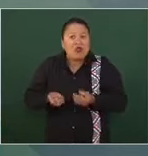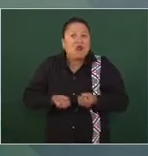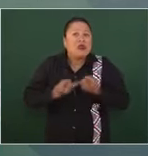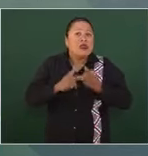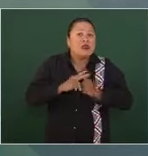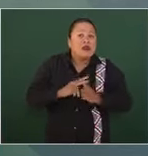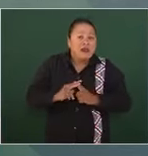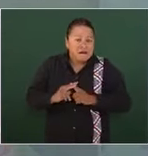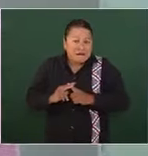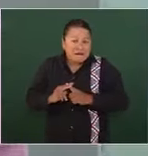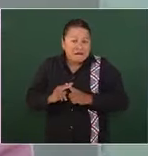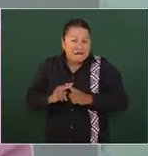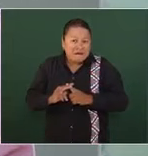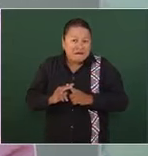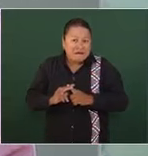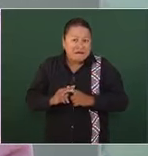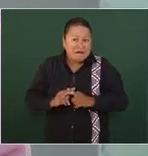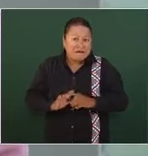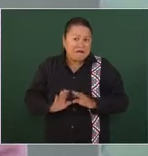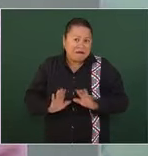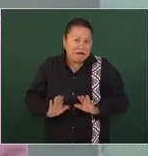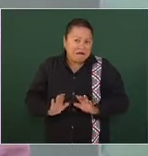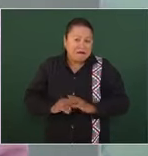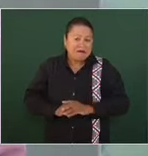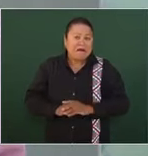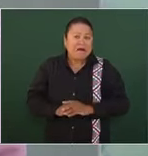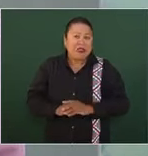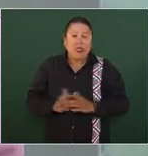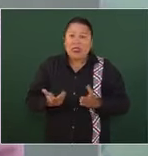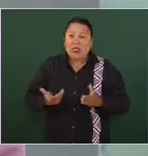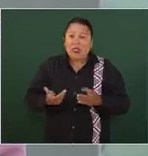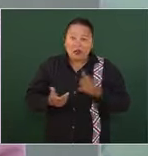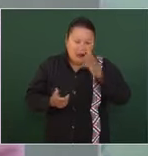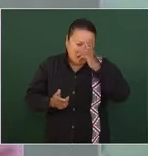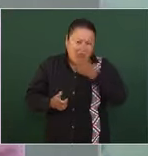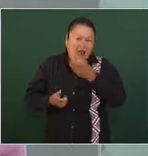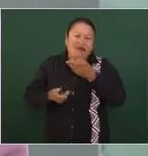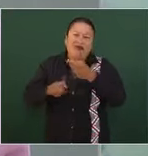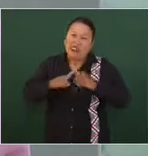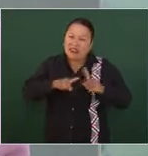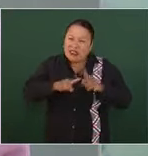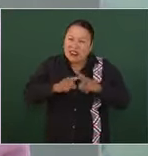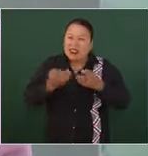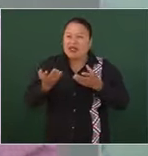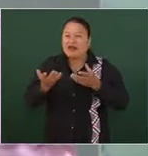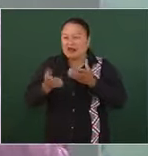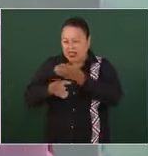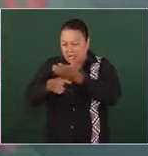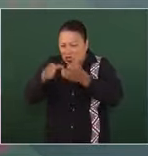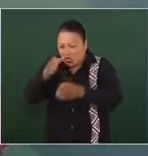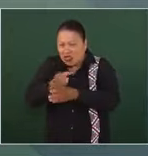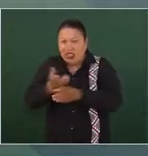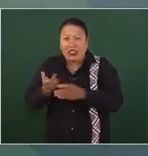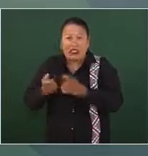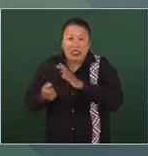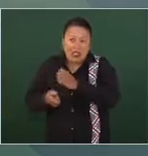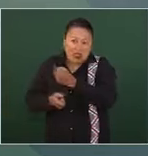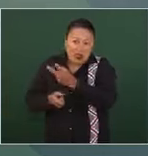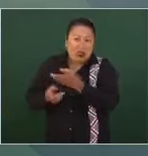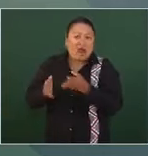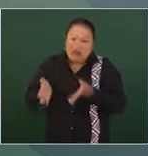pues liberar estos bienes y cosas peores,